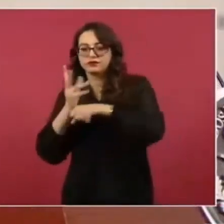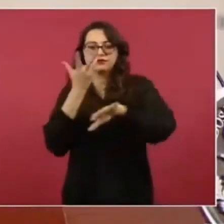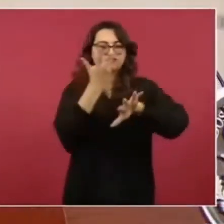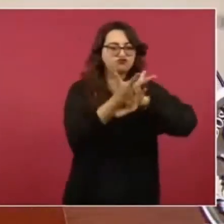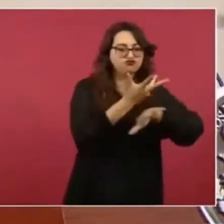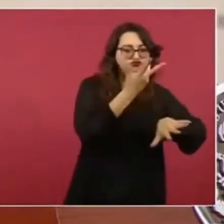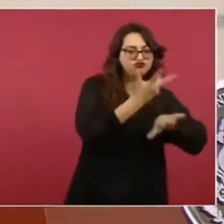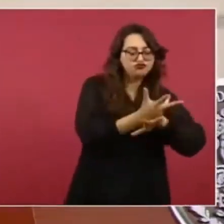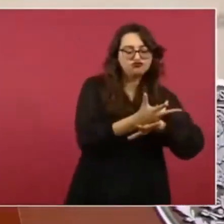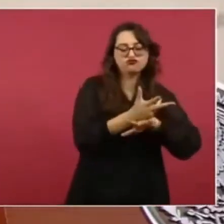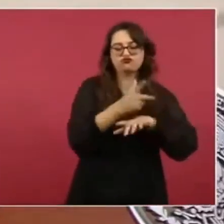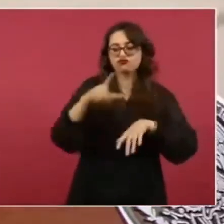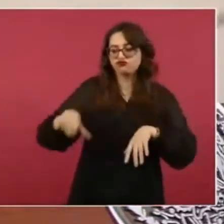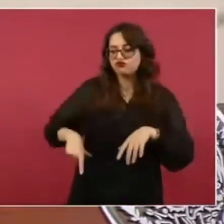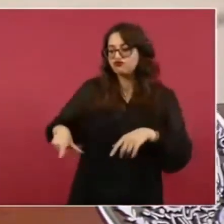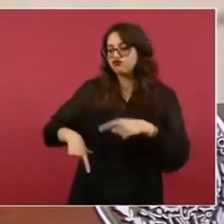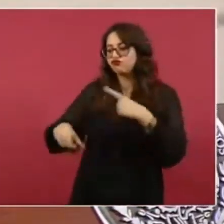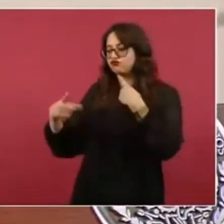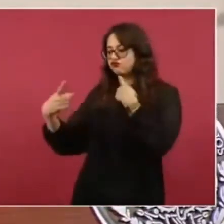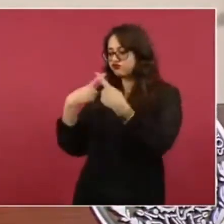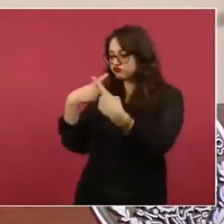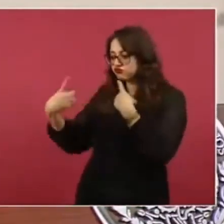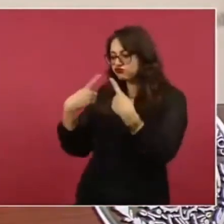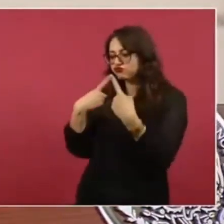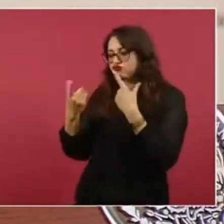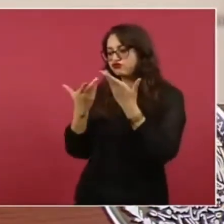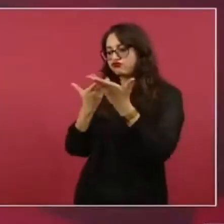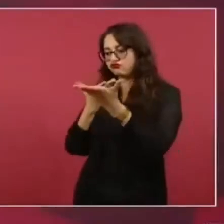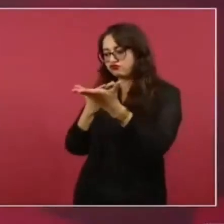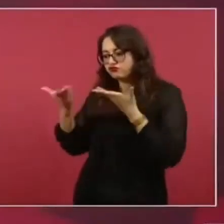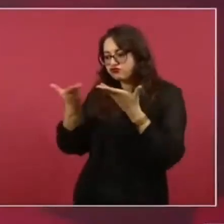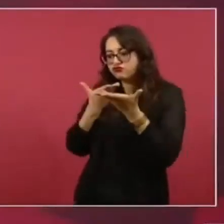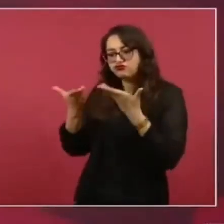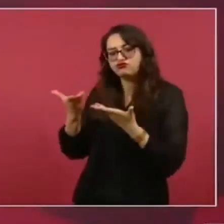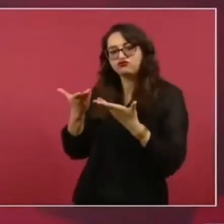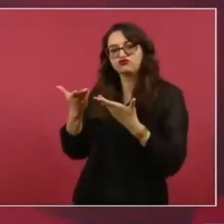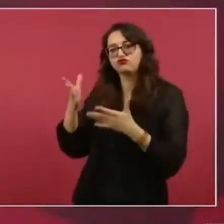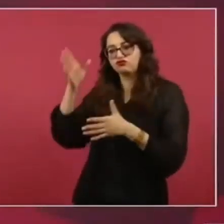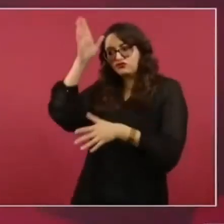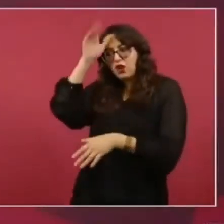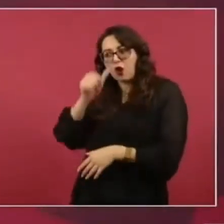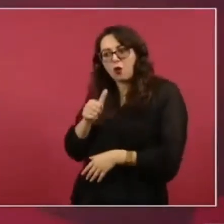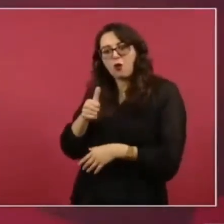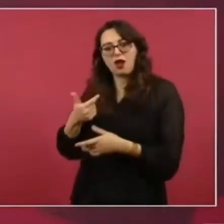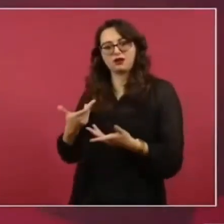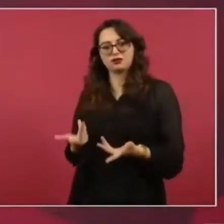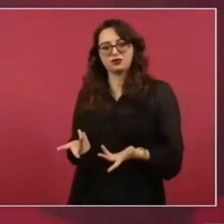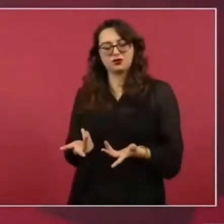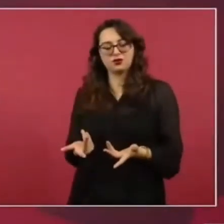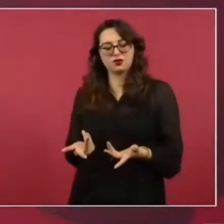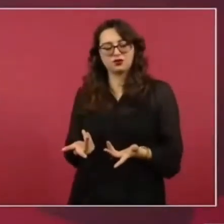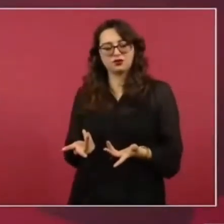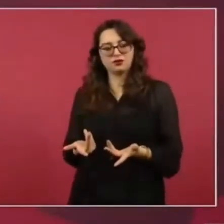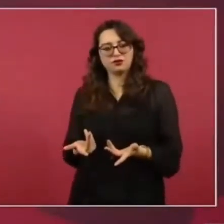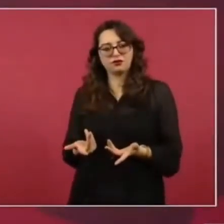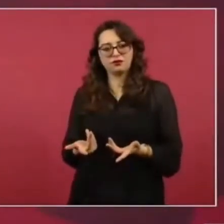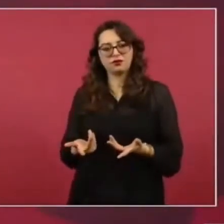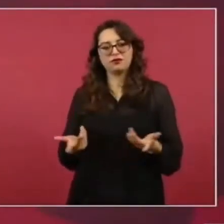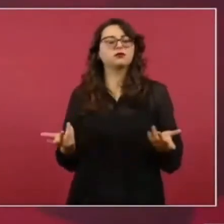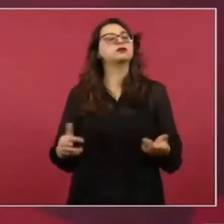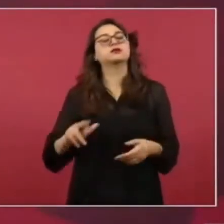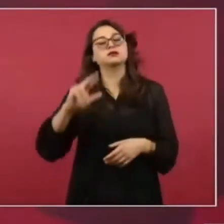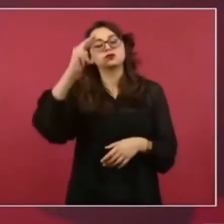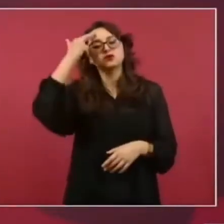presidente Franklin Delano Roosevelt? Ese titán de las libertades. Gran